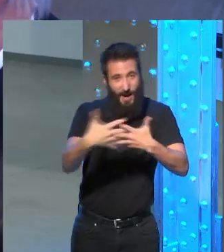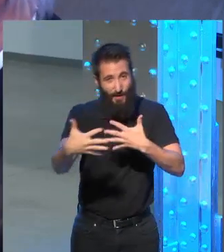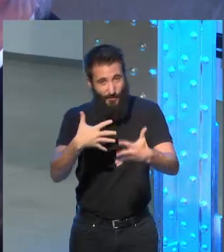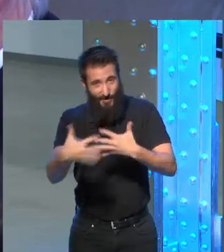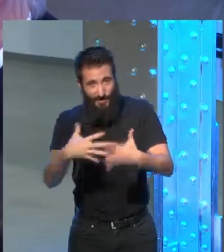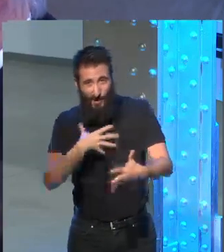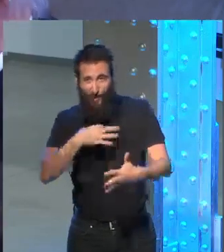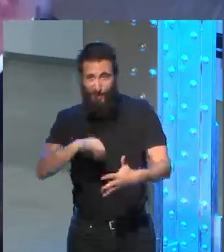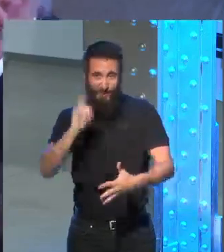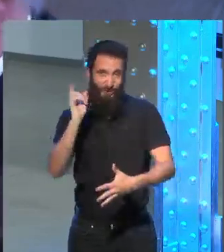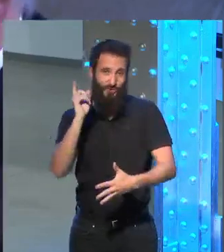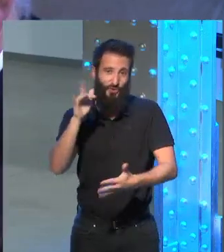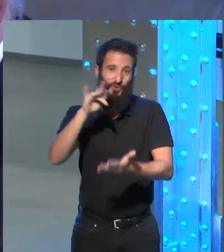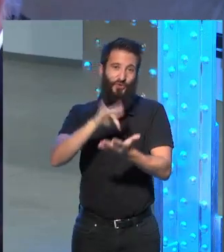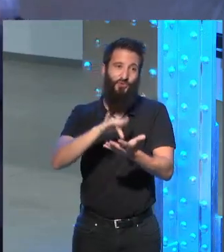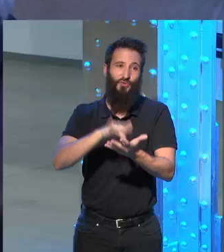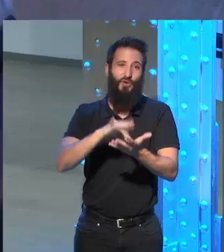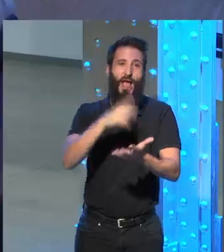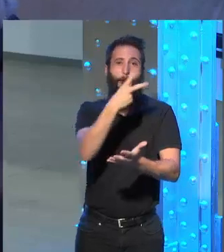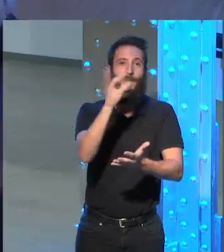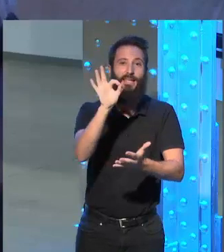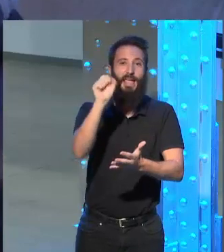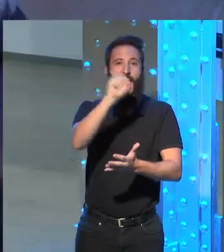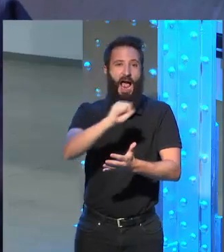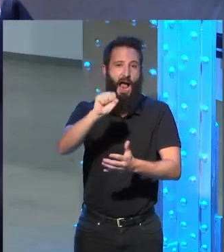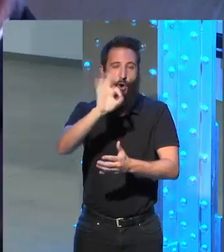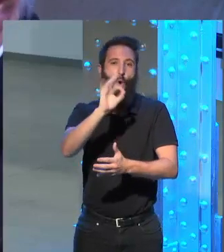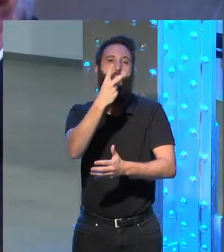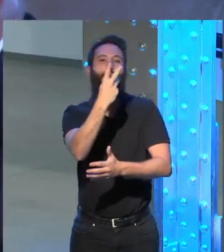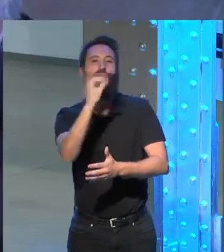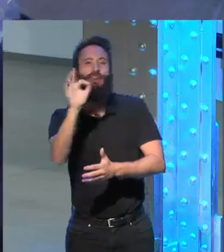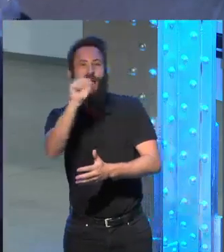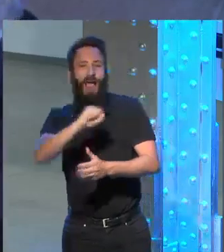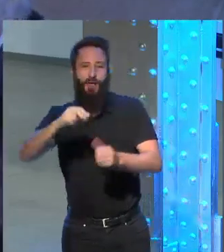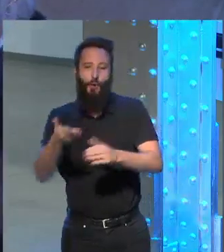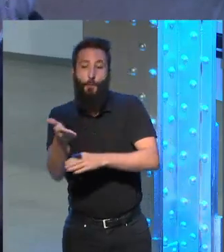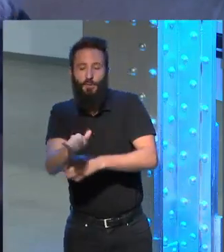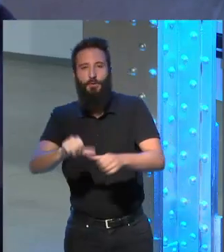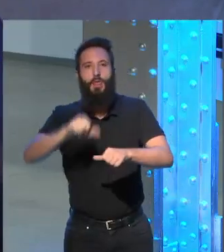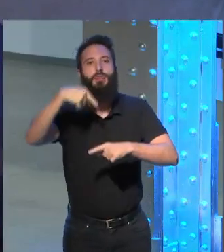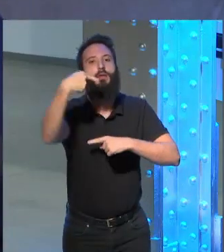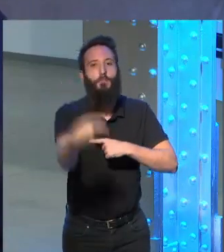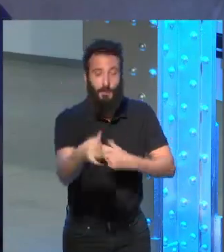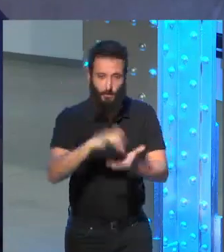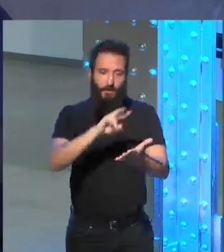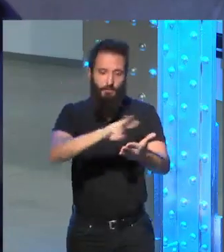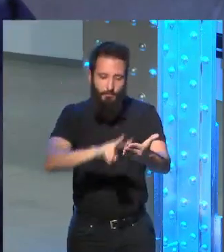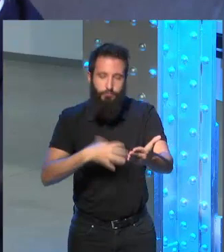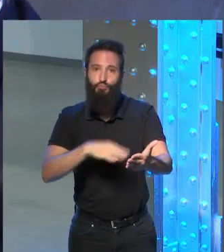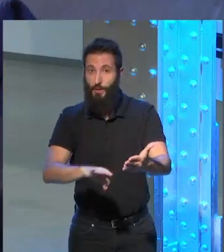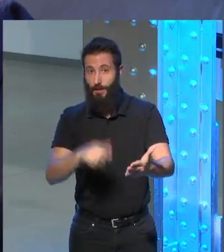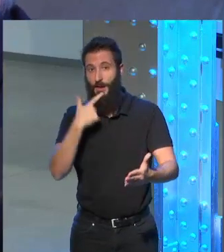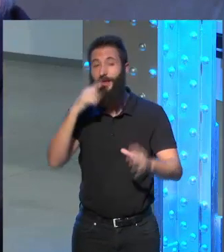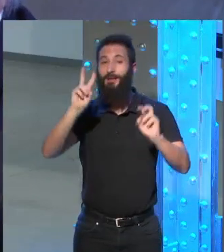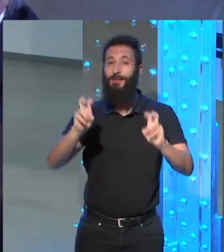se pueden consultar 20 o 30 años después de la muerte pero en el caso de Trotsky no es una biblioteca un archivo que se puede